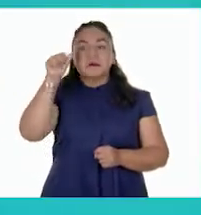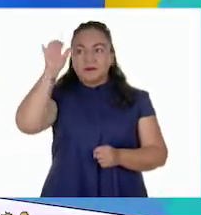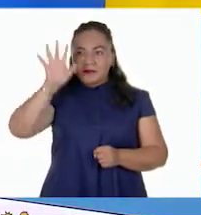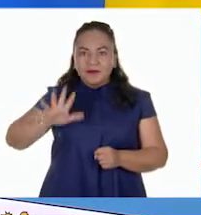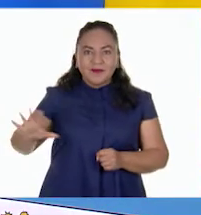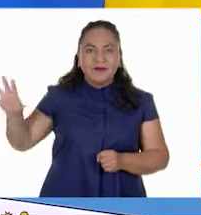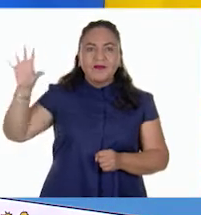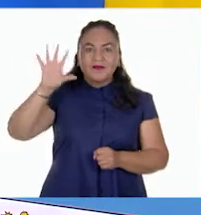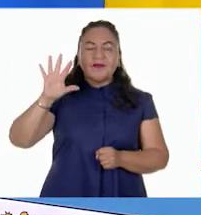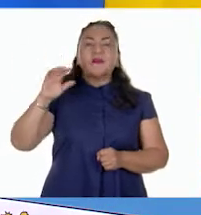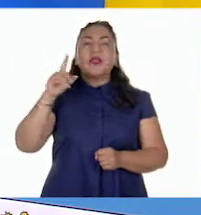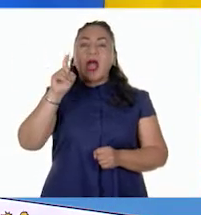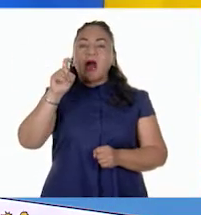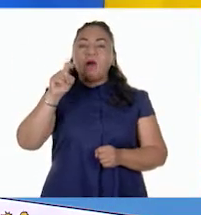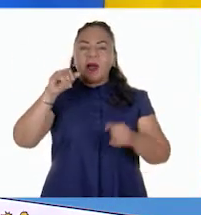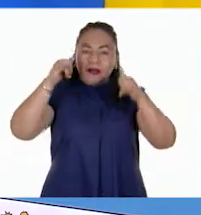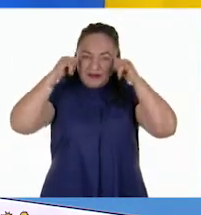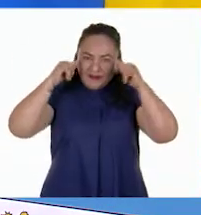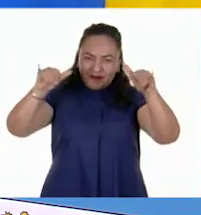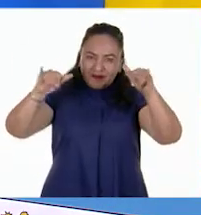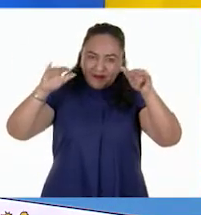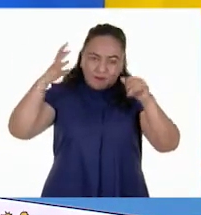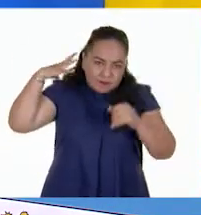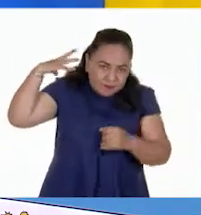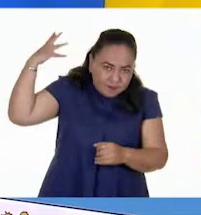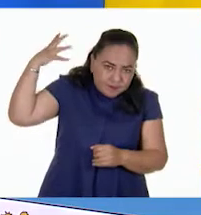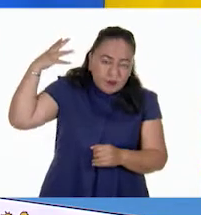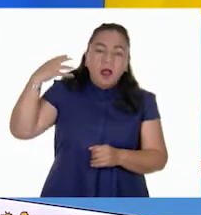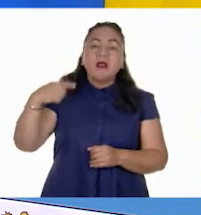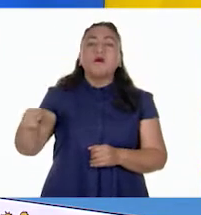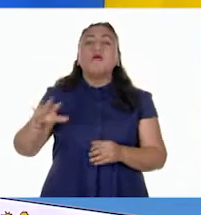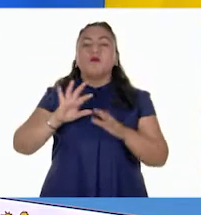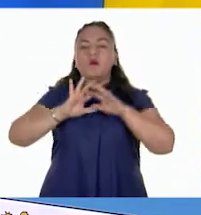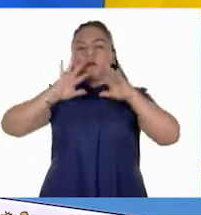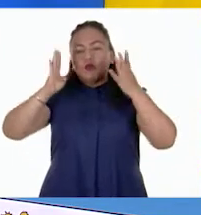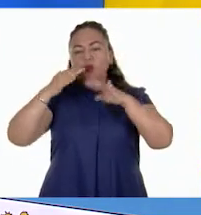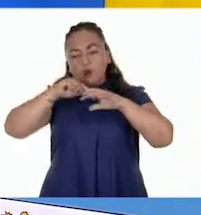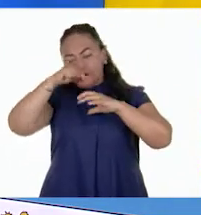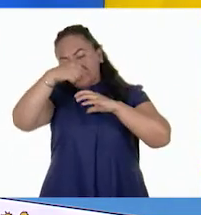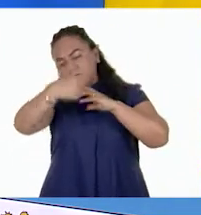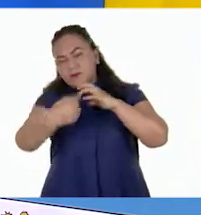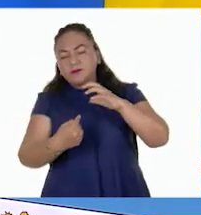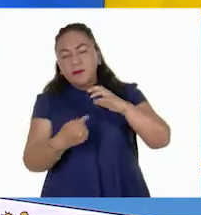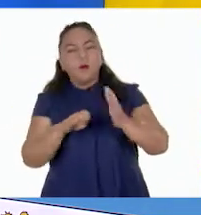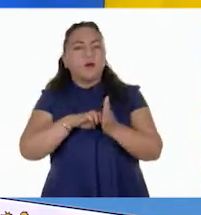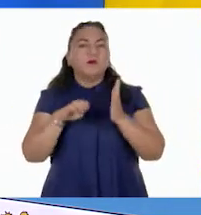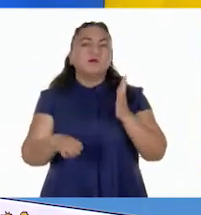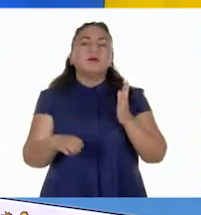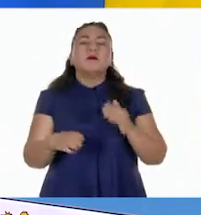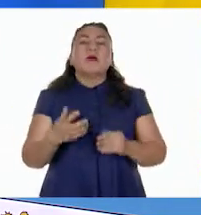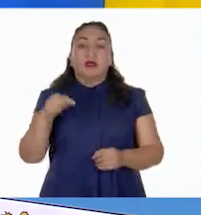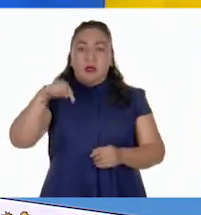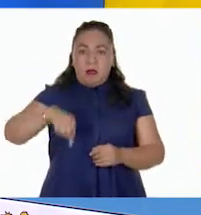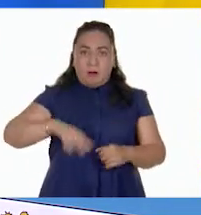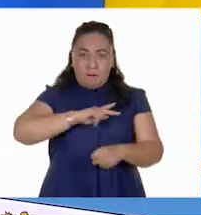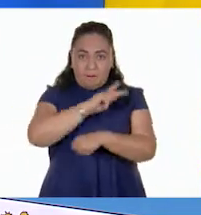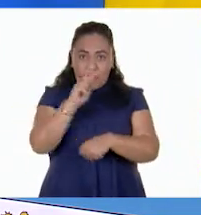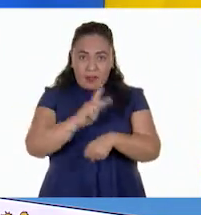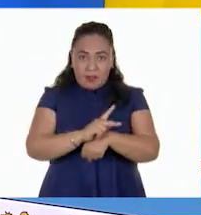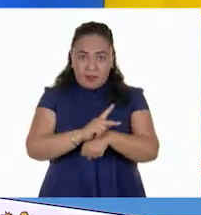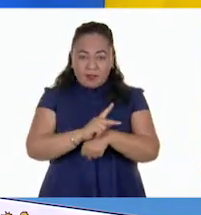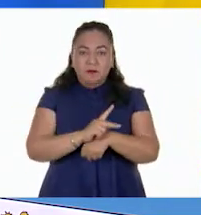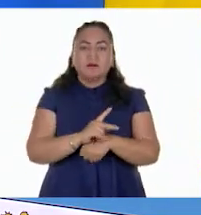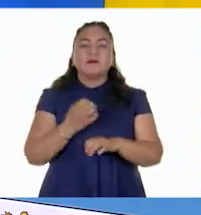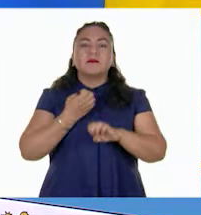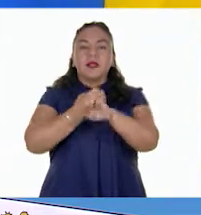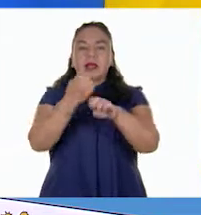de búfalo de agua se extiende en otras partes del mundo. Por ejemplo, en nuestro país, en los estados de